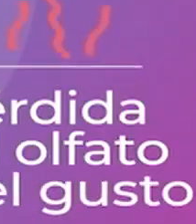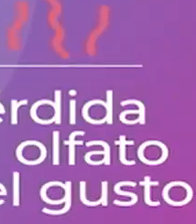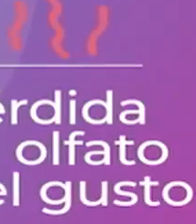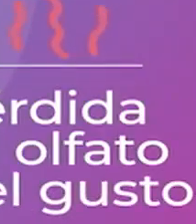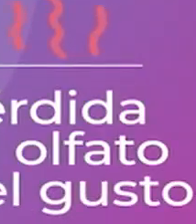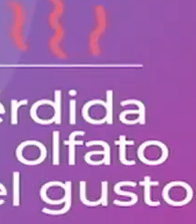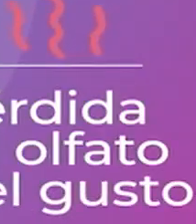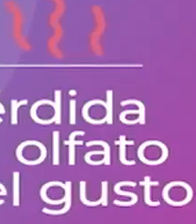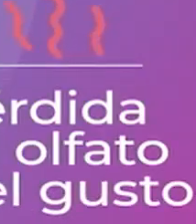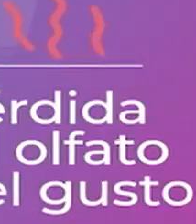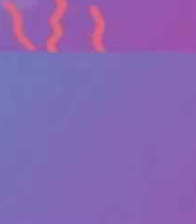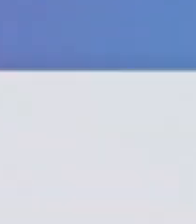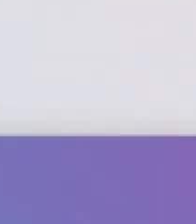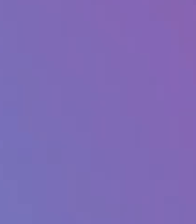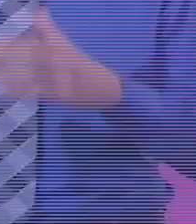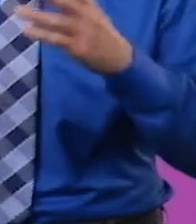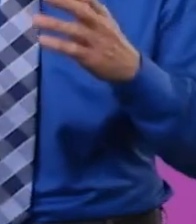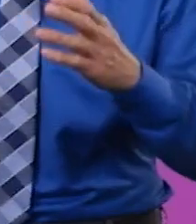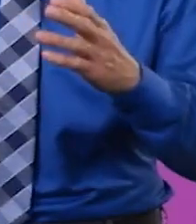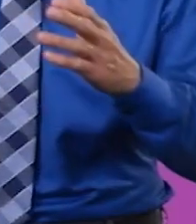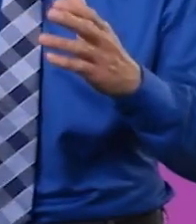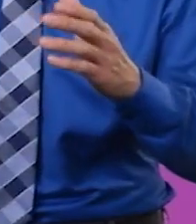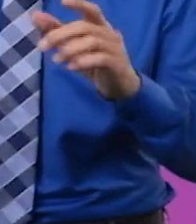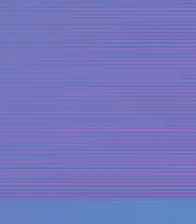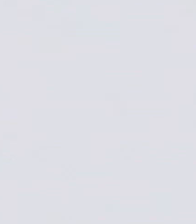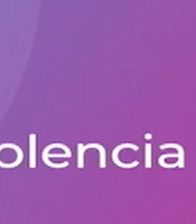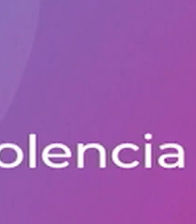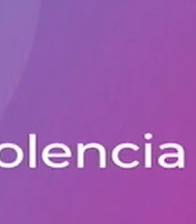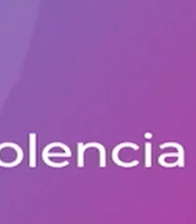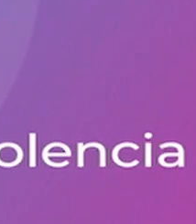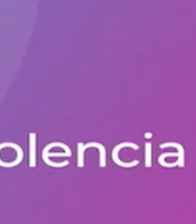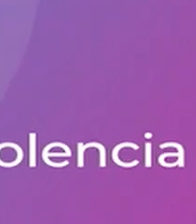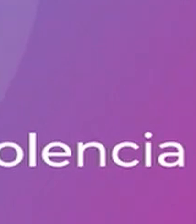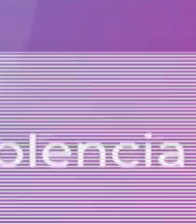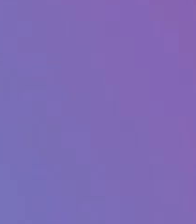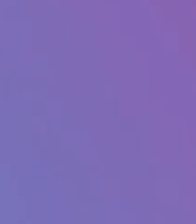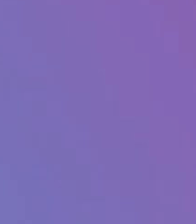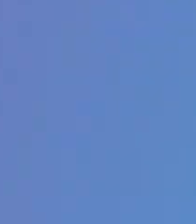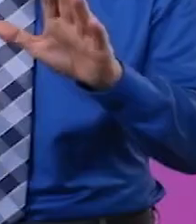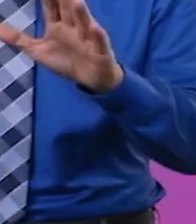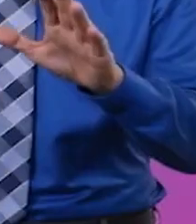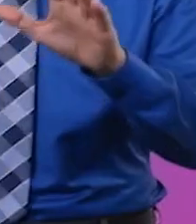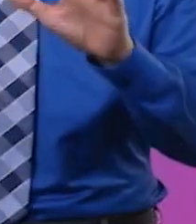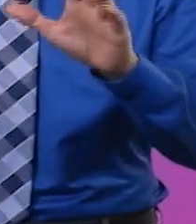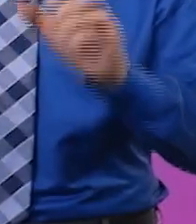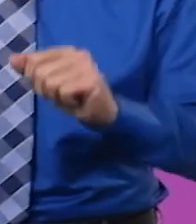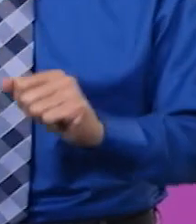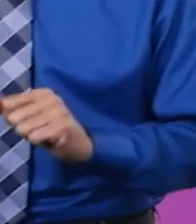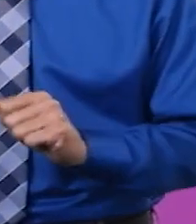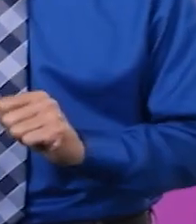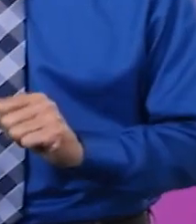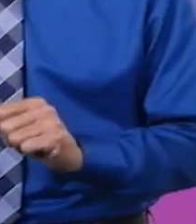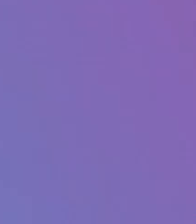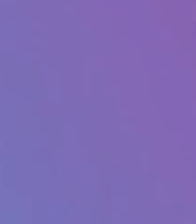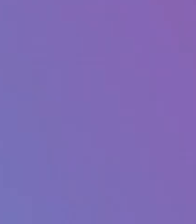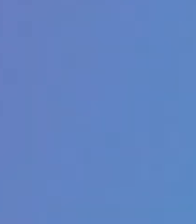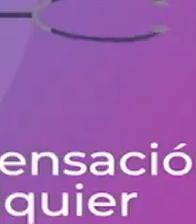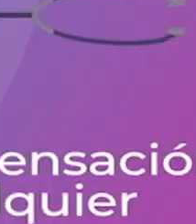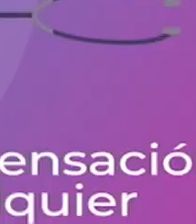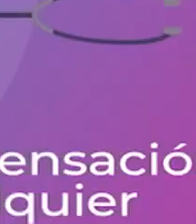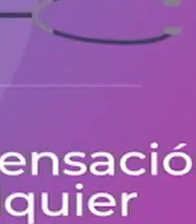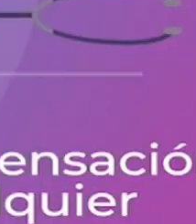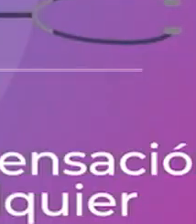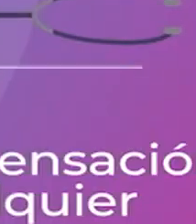Pérdida del olfato o del gusto. Desorientación. Somnolencia. Vómito o diarrea persistente.